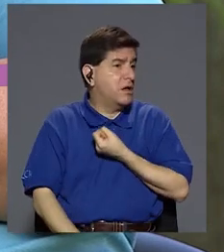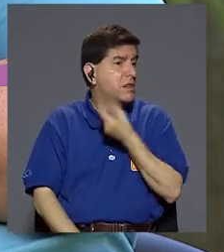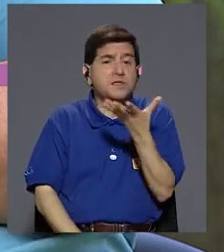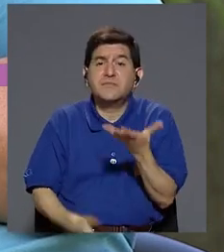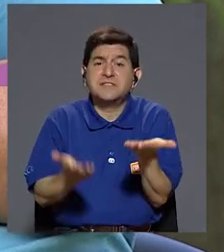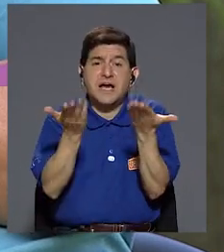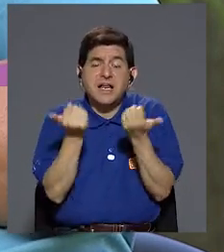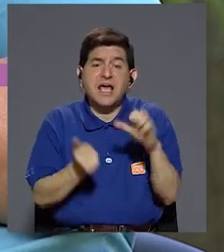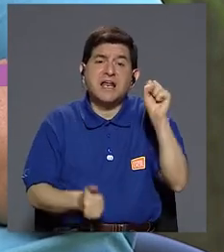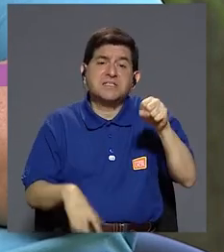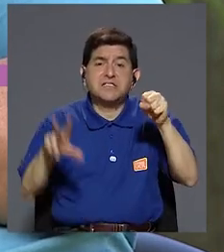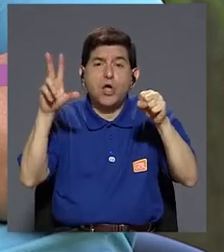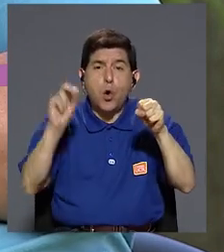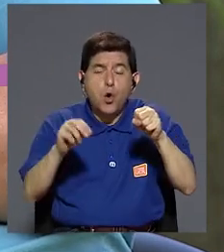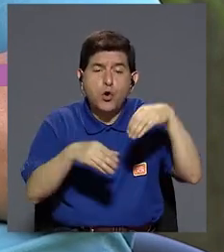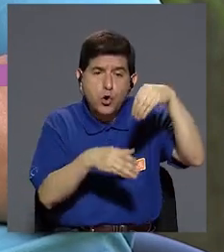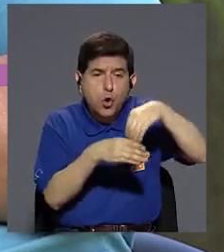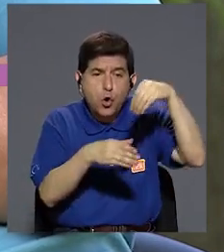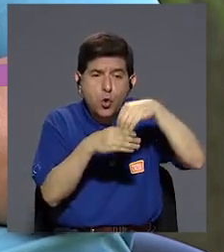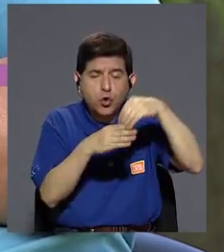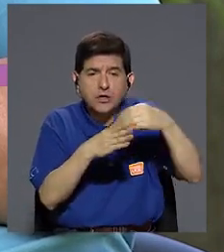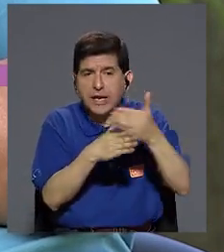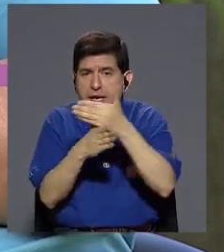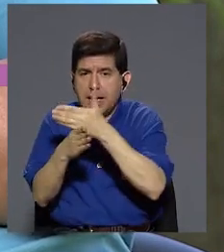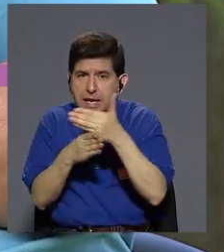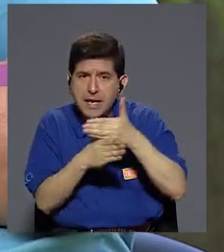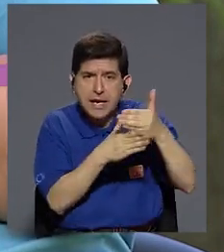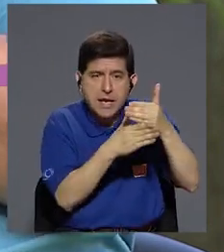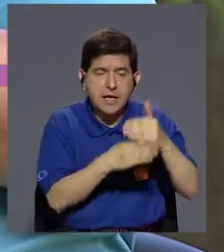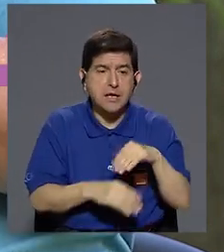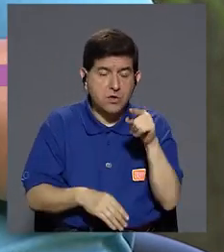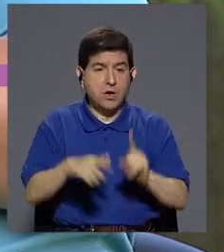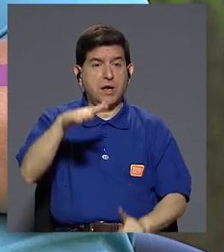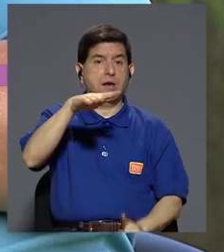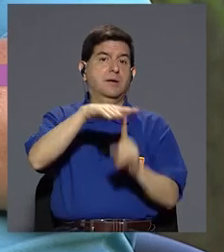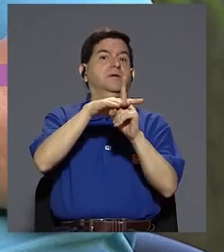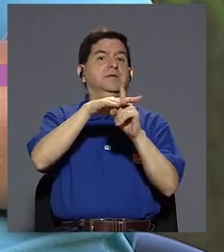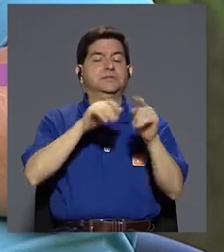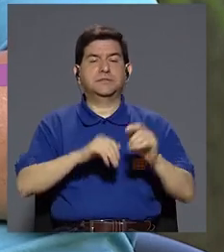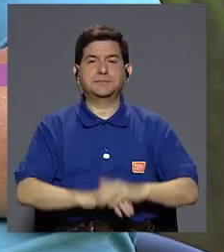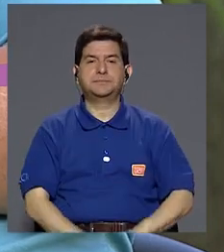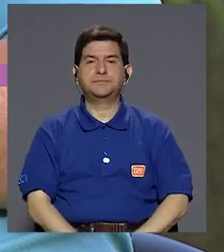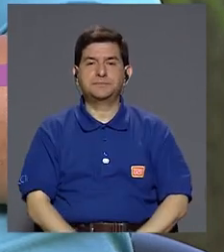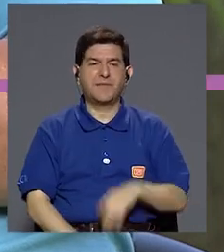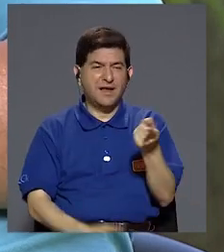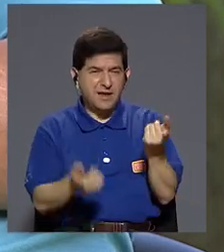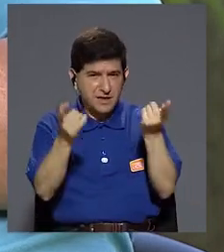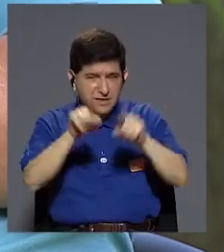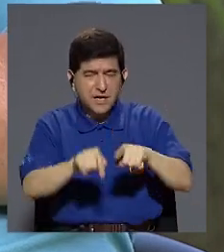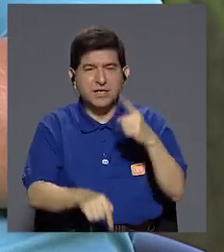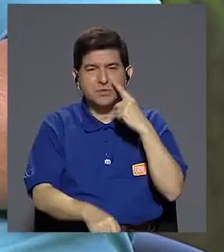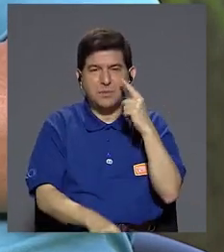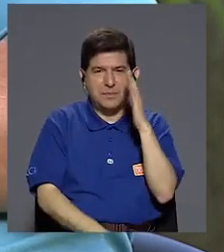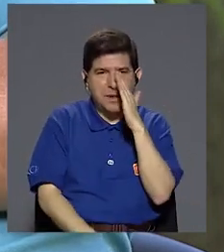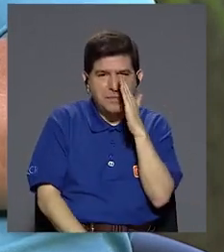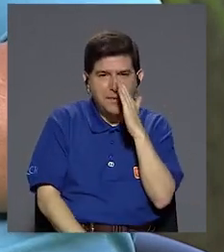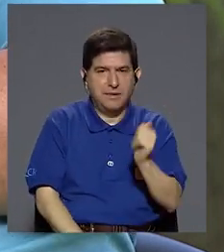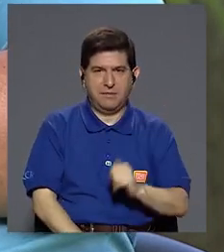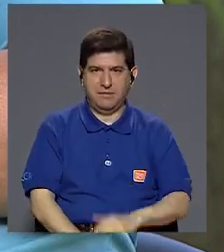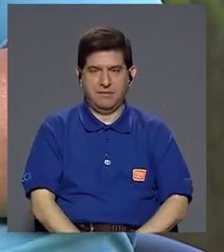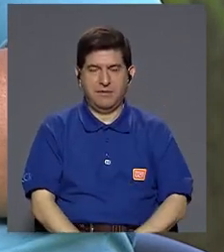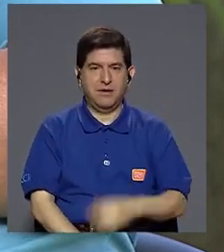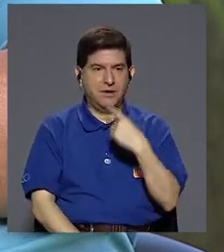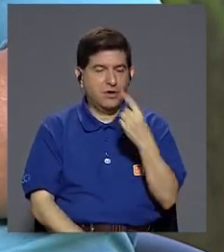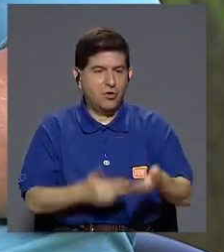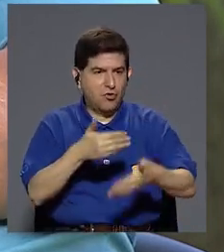expresar si quiere o no que un contenido sea compartido, un contenido en el que él sale y sea compartido. En ese caso, papá y mamá, como te lo